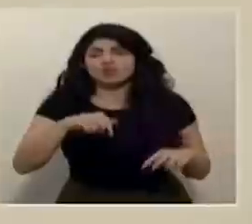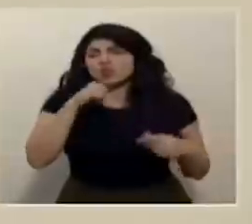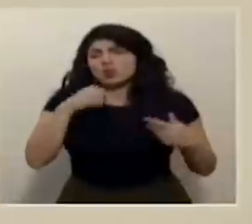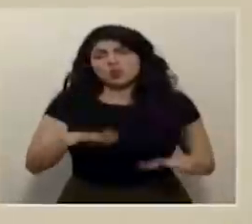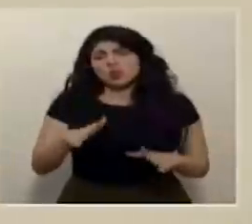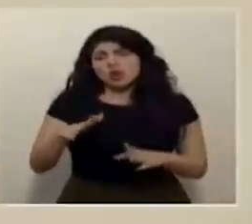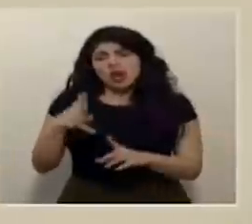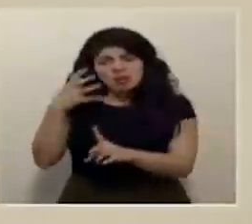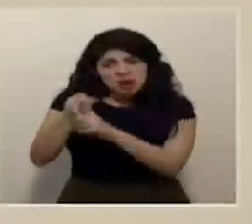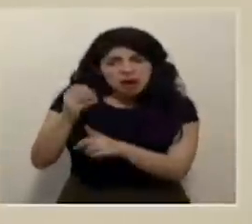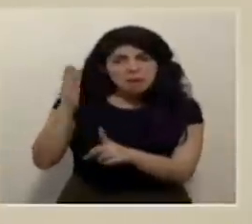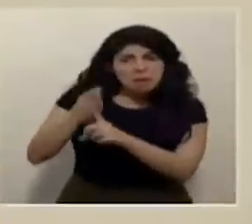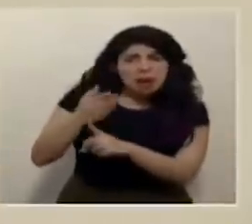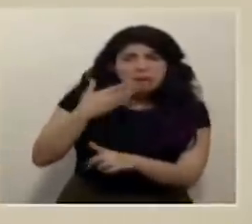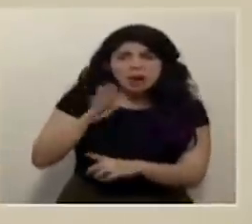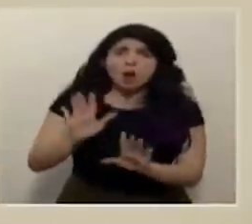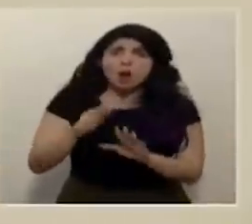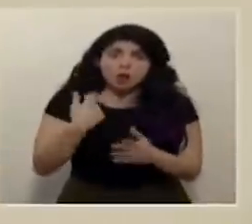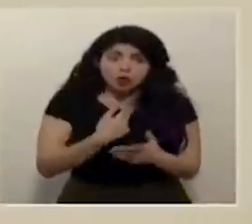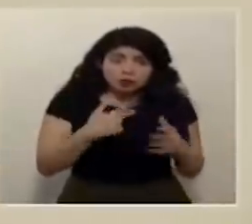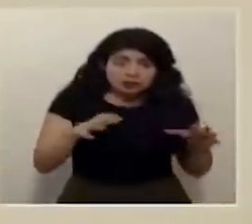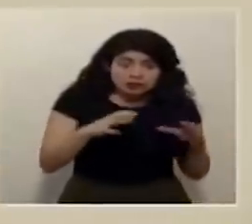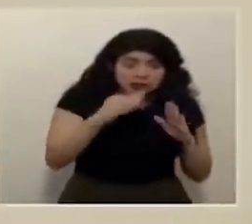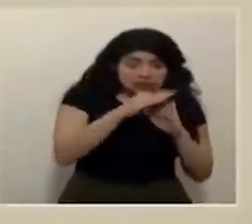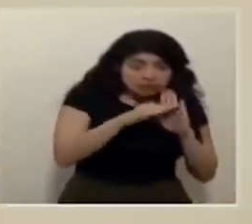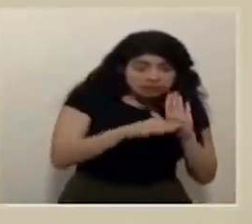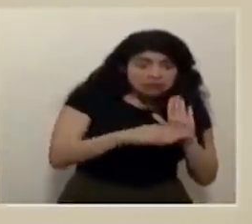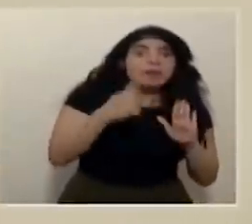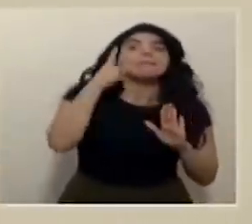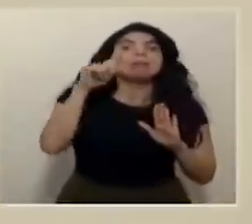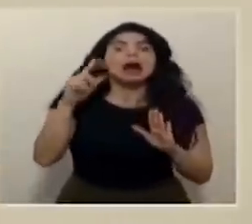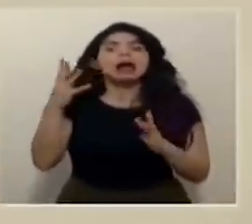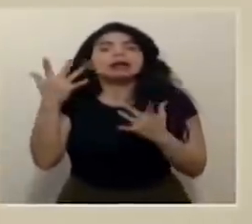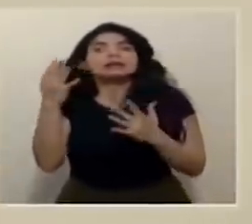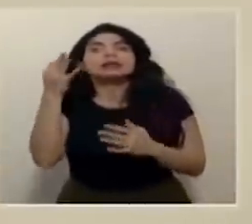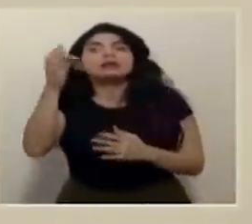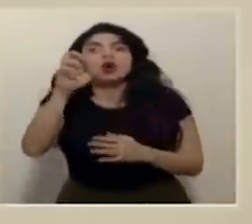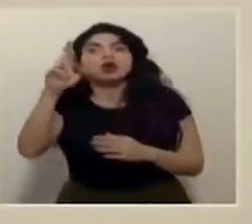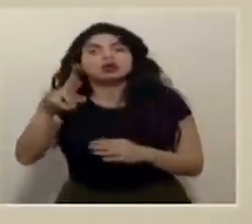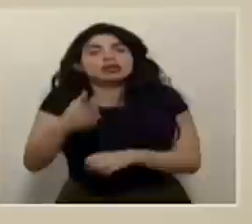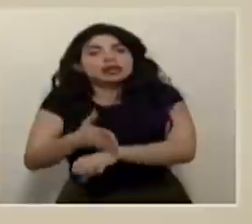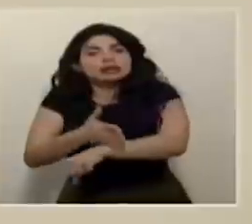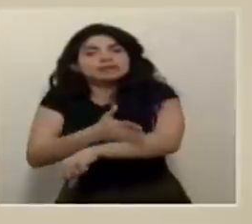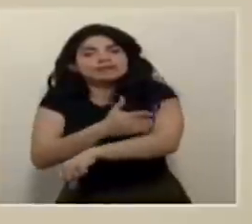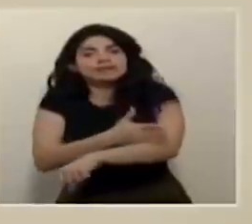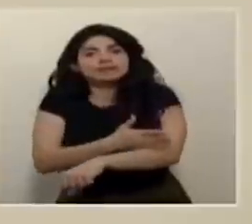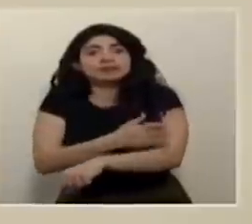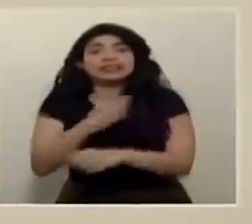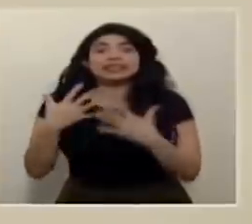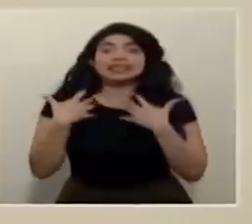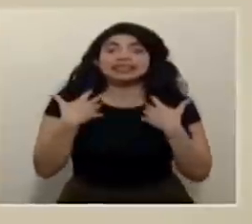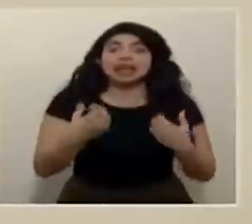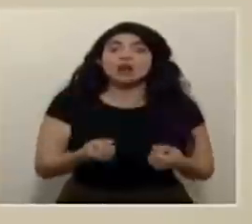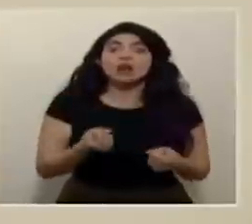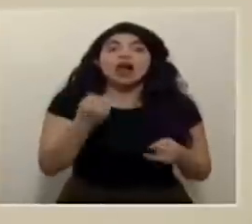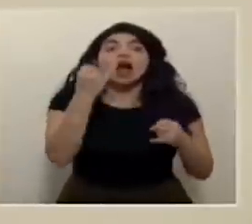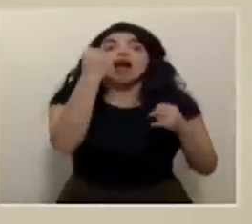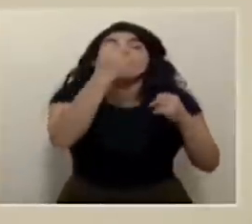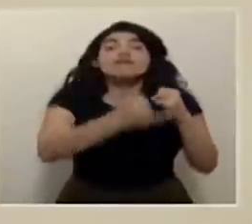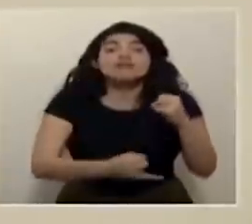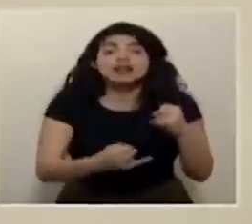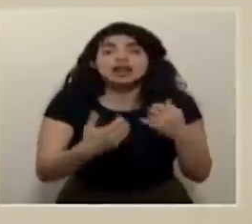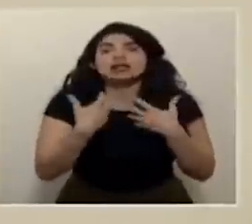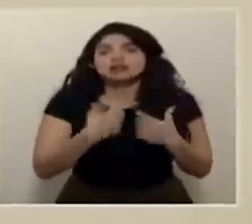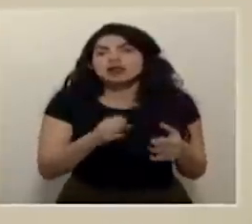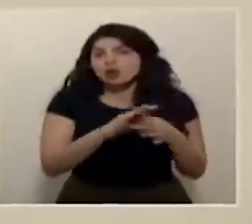perjudicar a nadie más bien lo estamos haciendo porque queremos que Costa Rica salga lo mejor posible y que la salud al final de cuentas si tiene